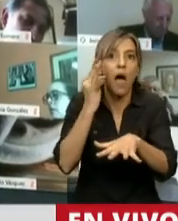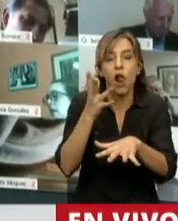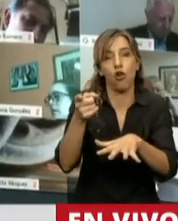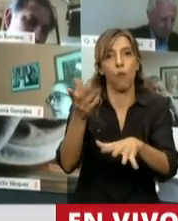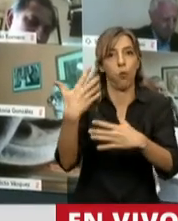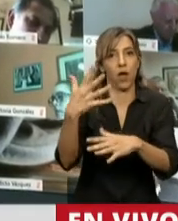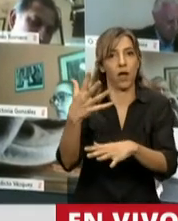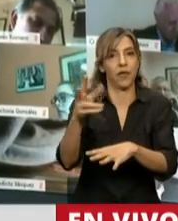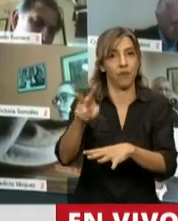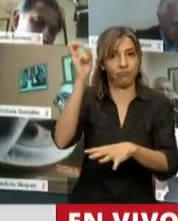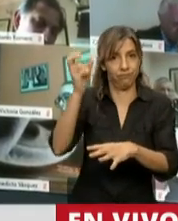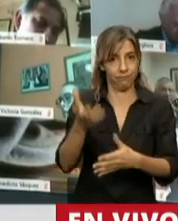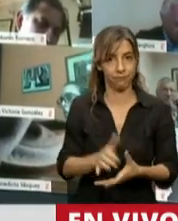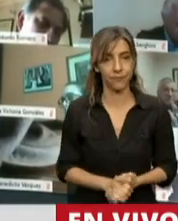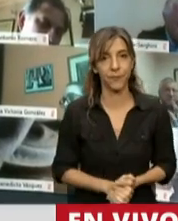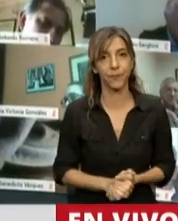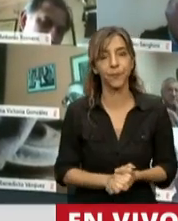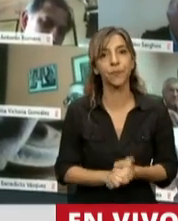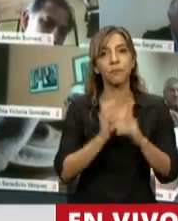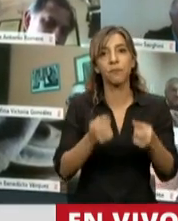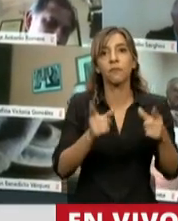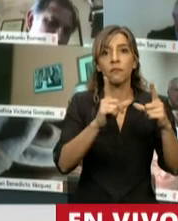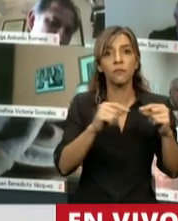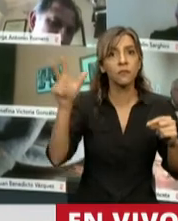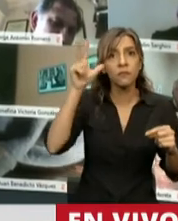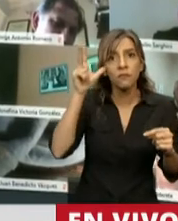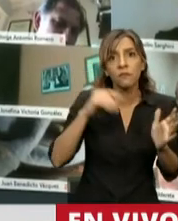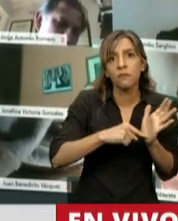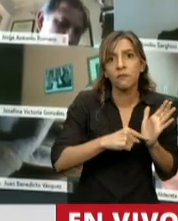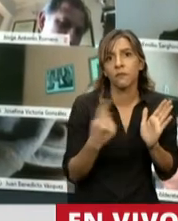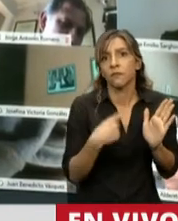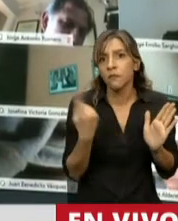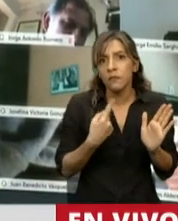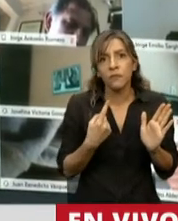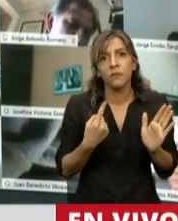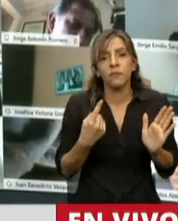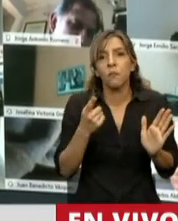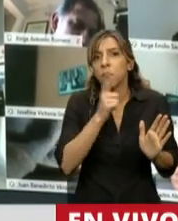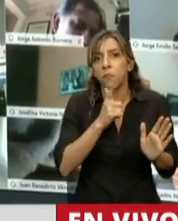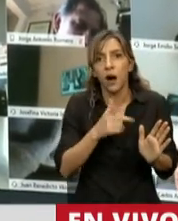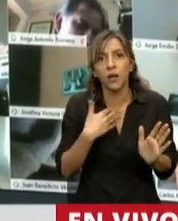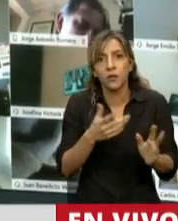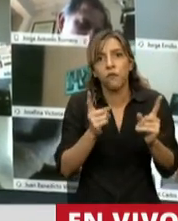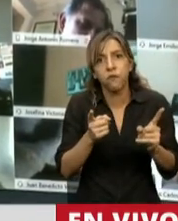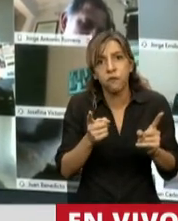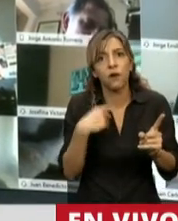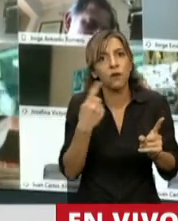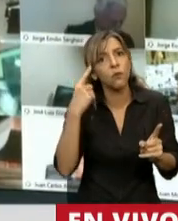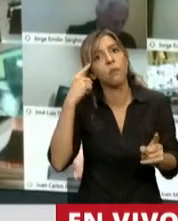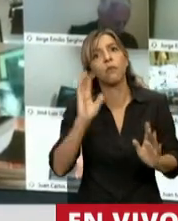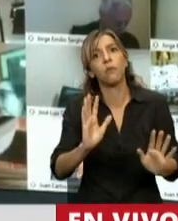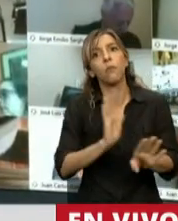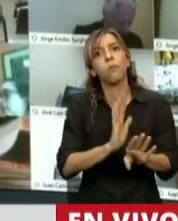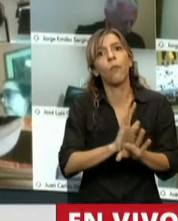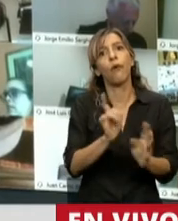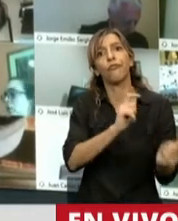Pareciera ser que en el artículo 8 seguimos pensando que el Congreso tiene que transmitir facultades al